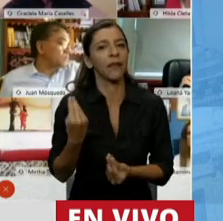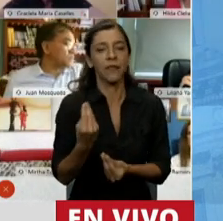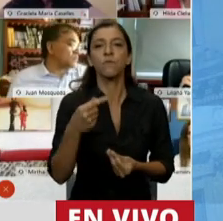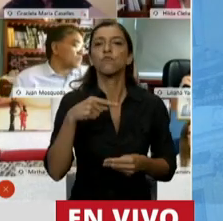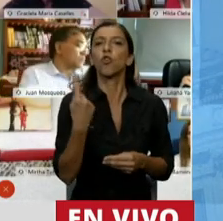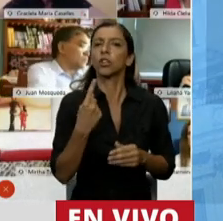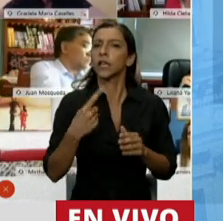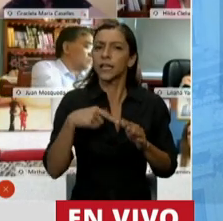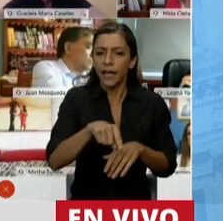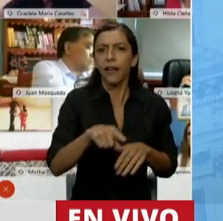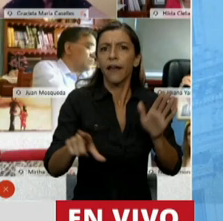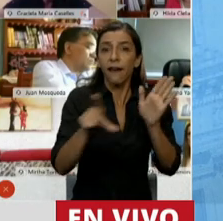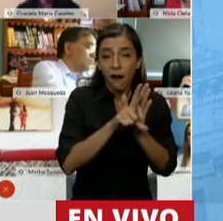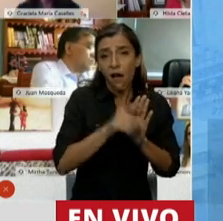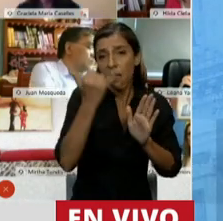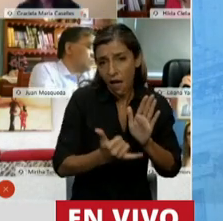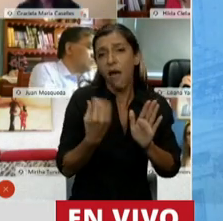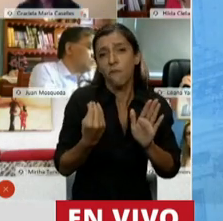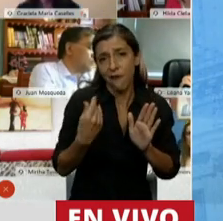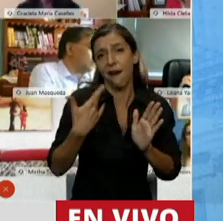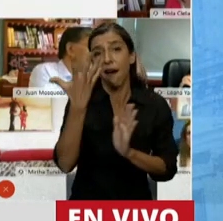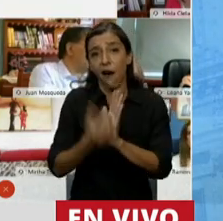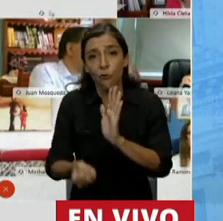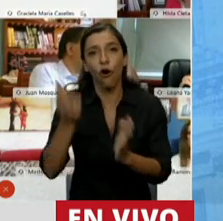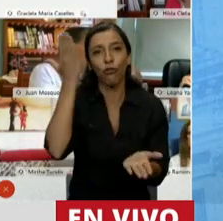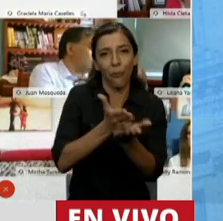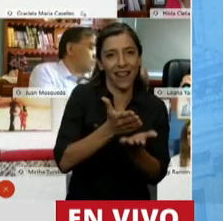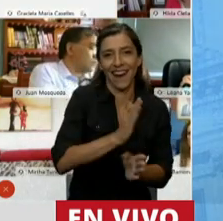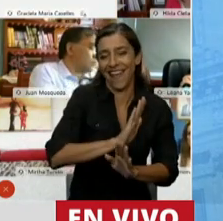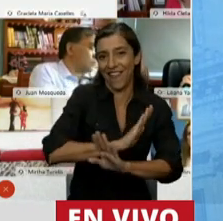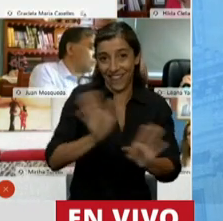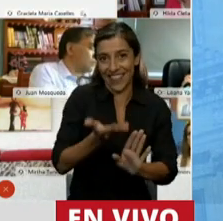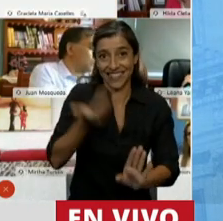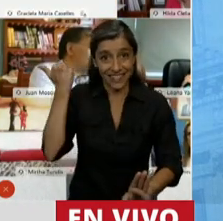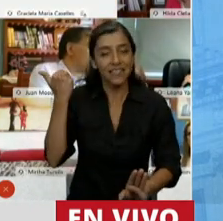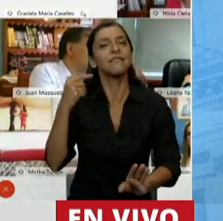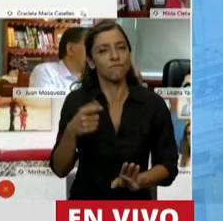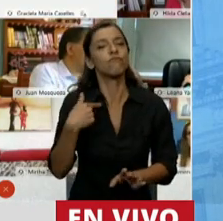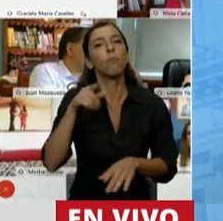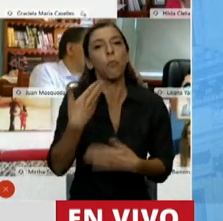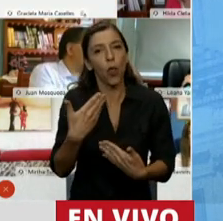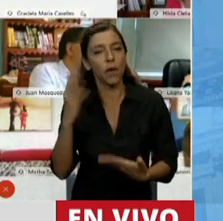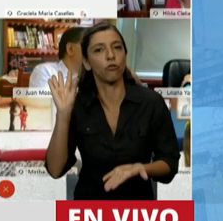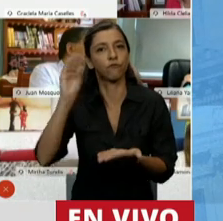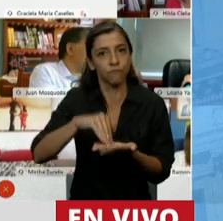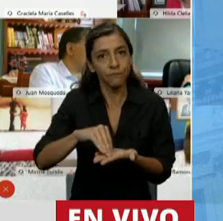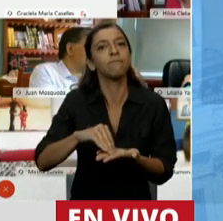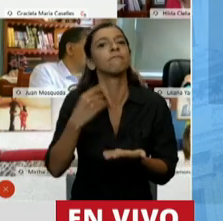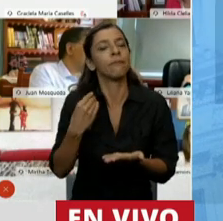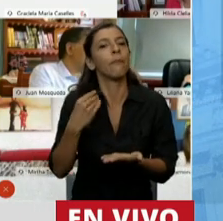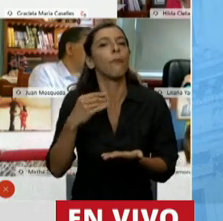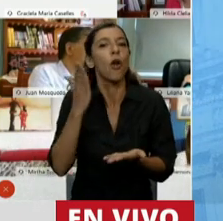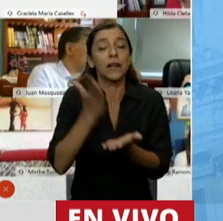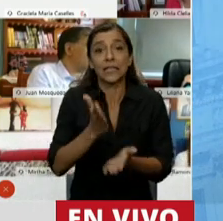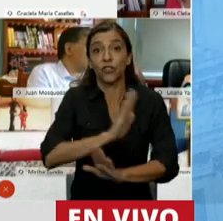realización del aborto mediante un agregado en el Código Penal y se apruebe en el mismo acto el programa de prevención y